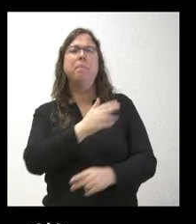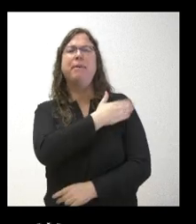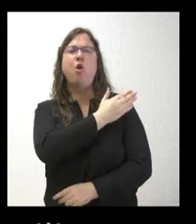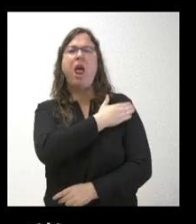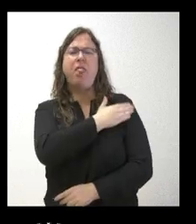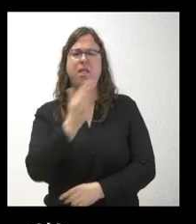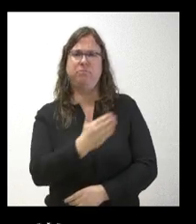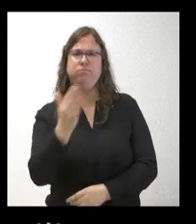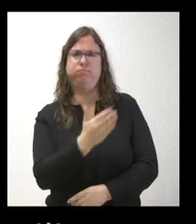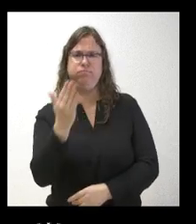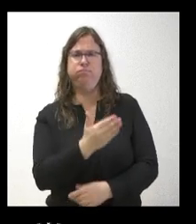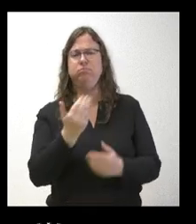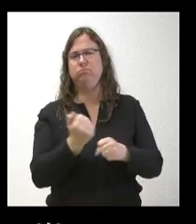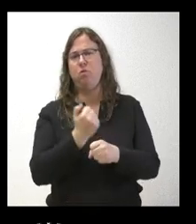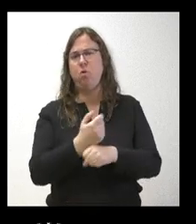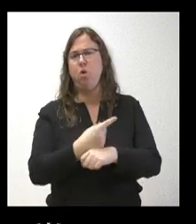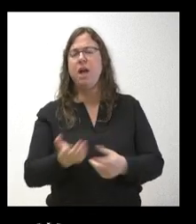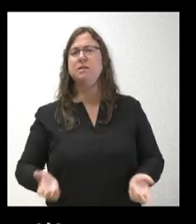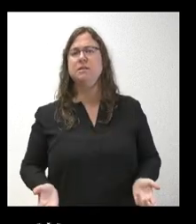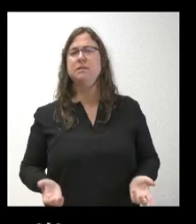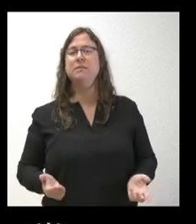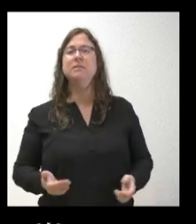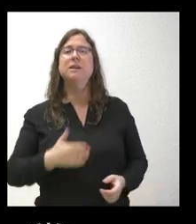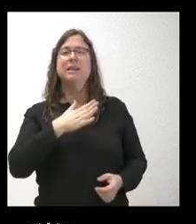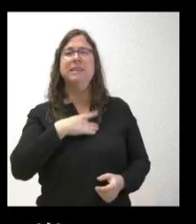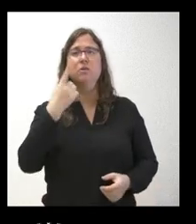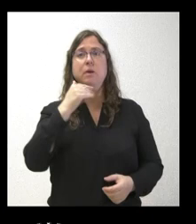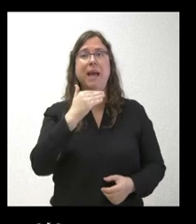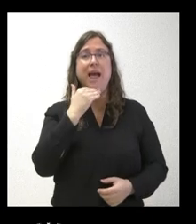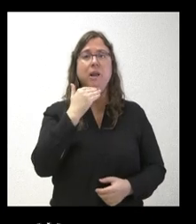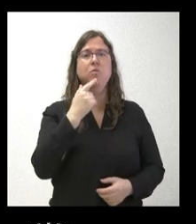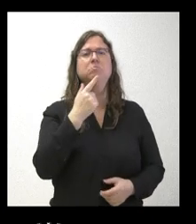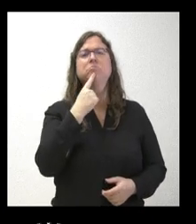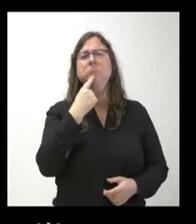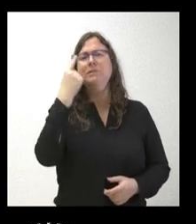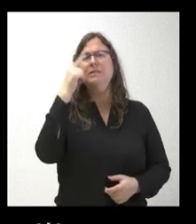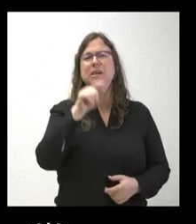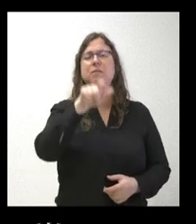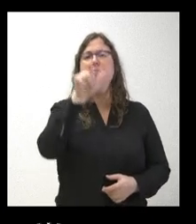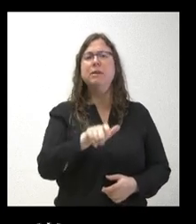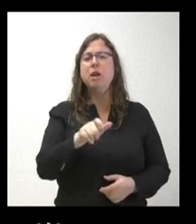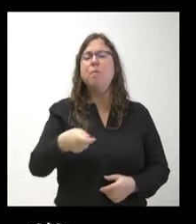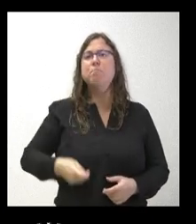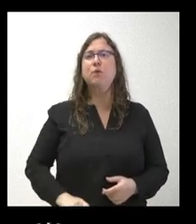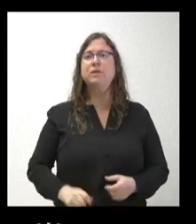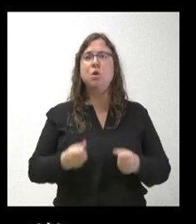En fin, quería saber exactamente si tienen alguna previsión de profesionales que se vayan a apuntar a esta